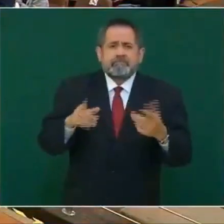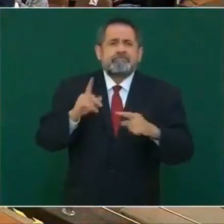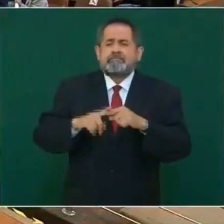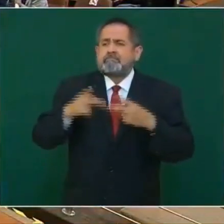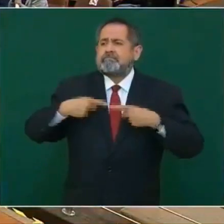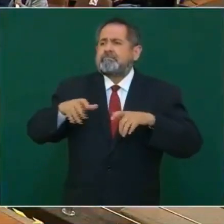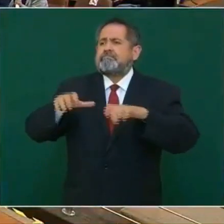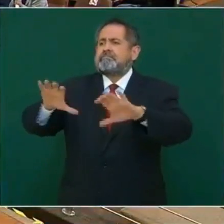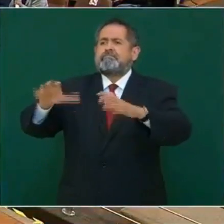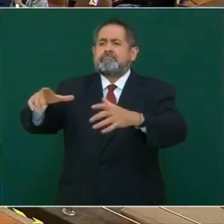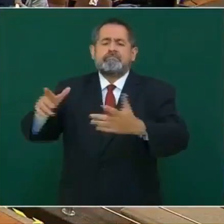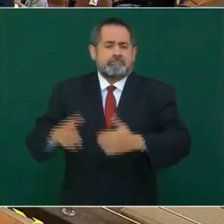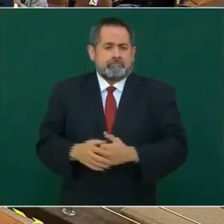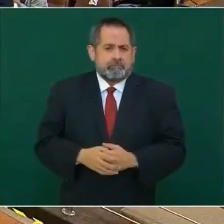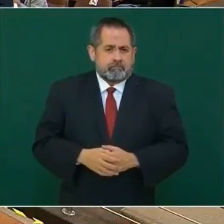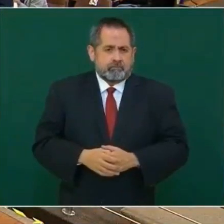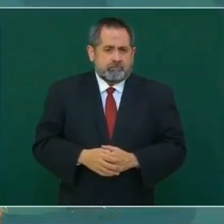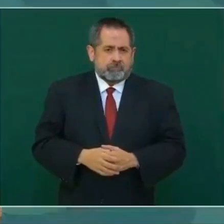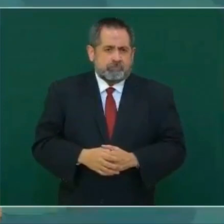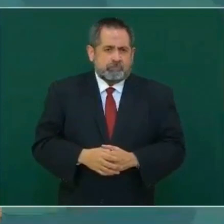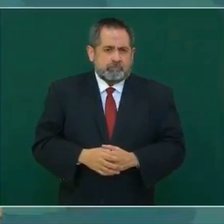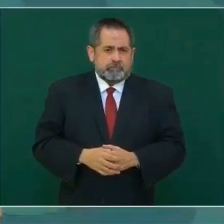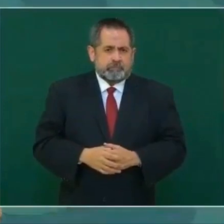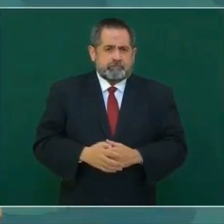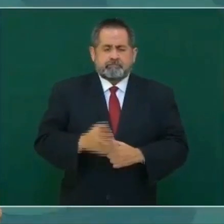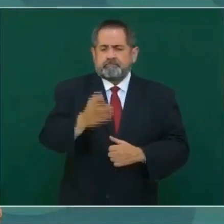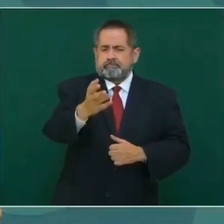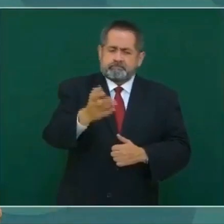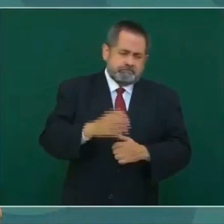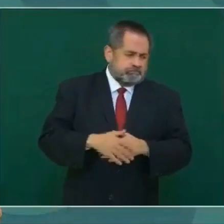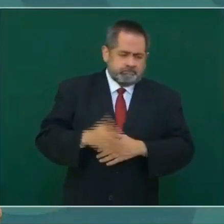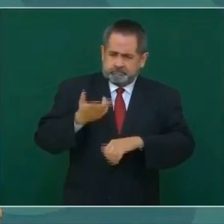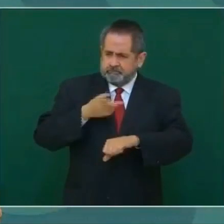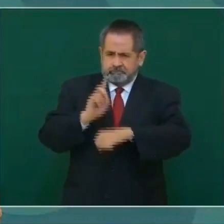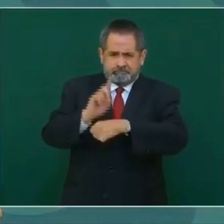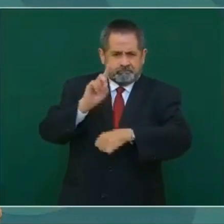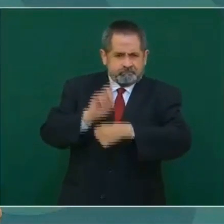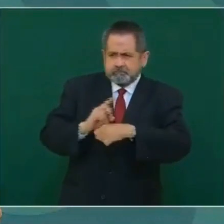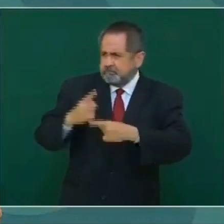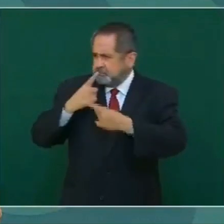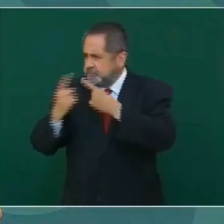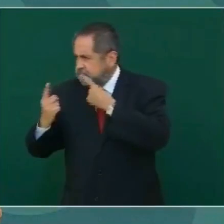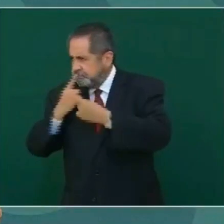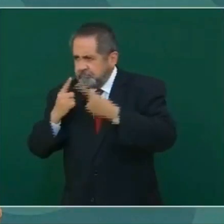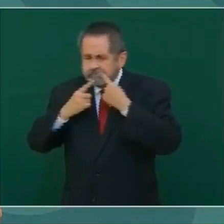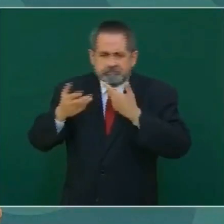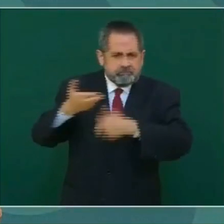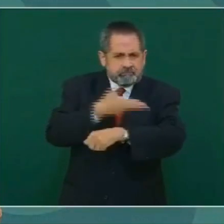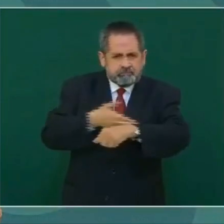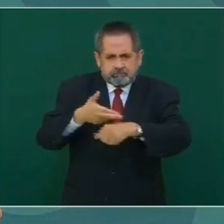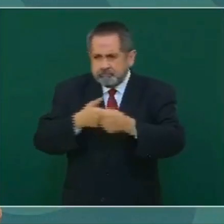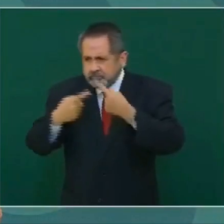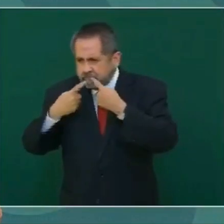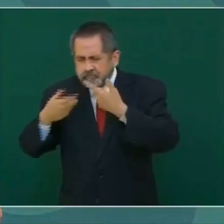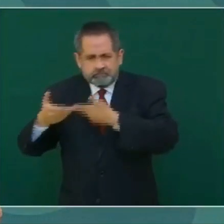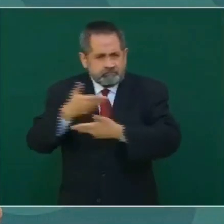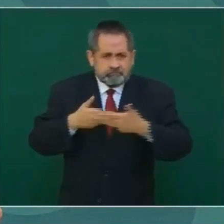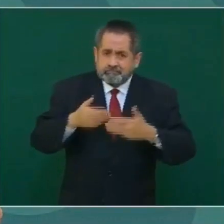Pues todos los días atendemos estos asuntos y no hay